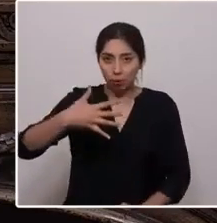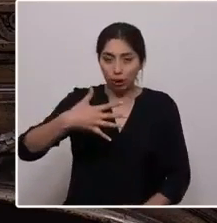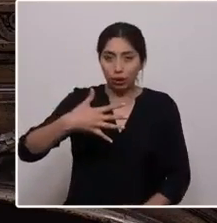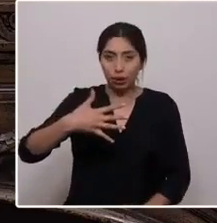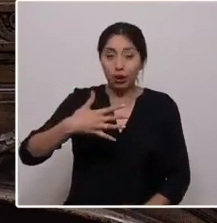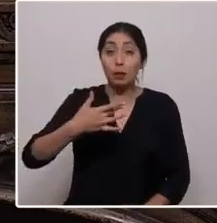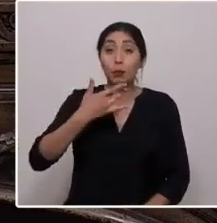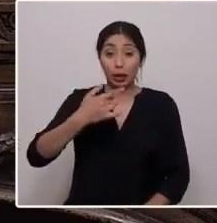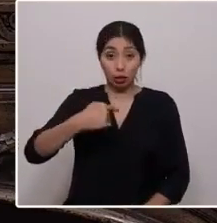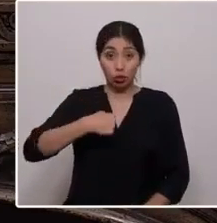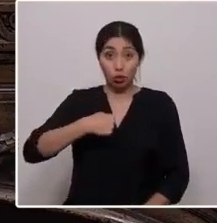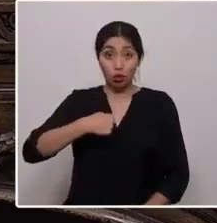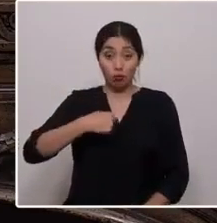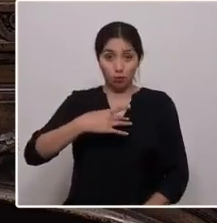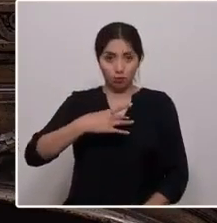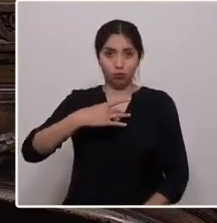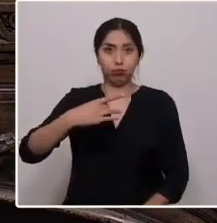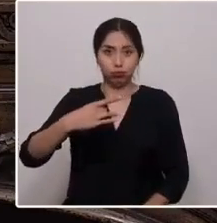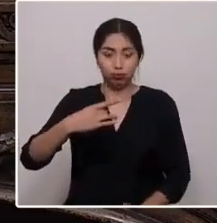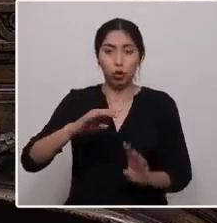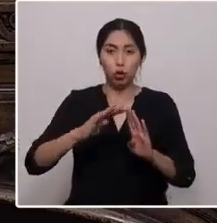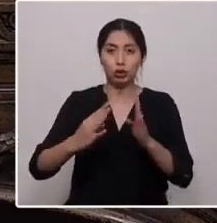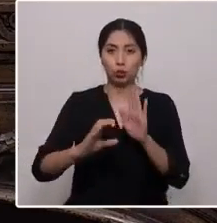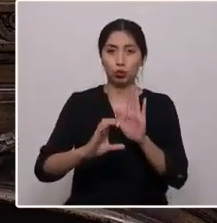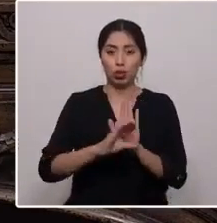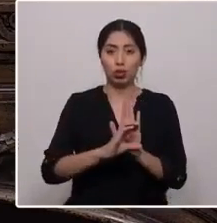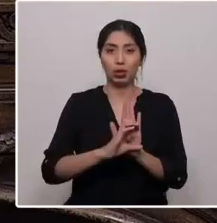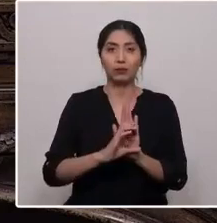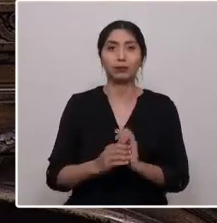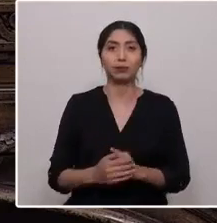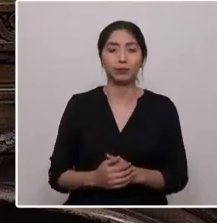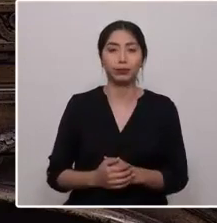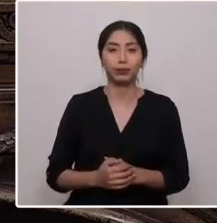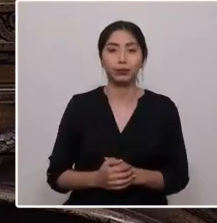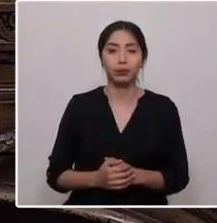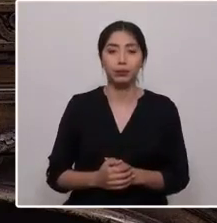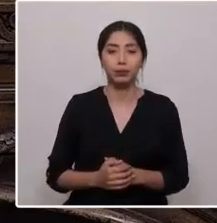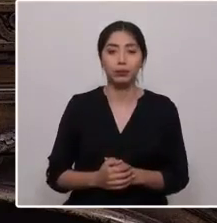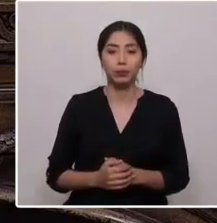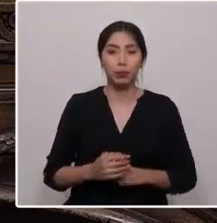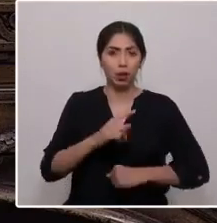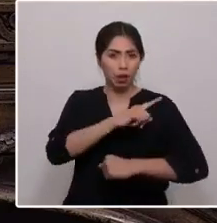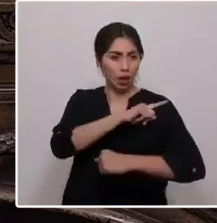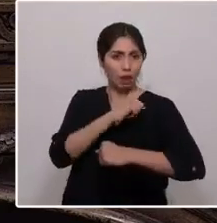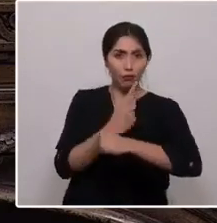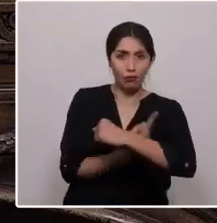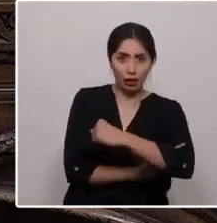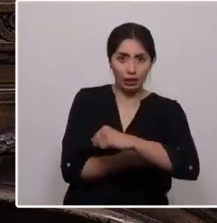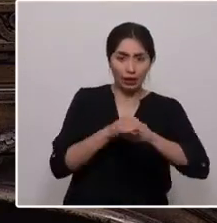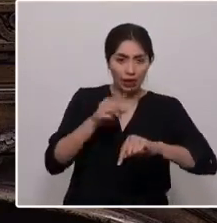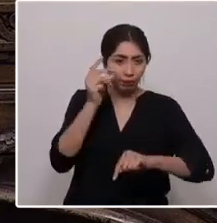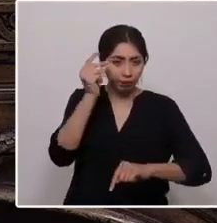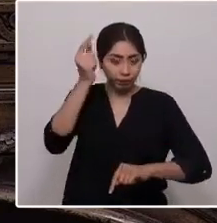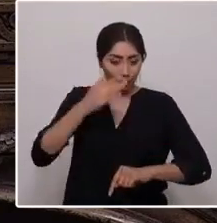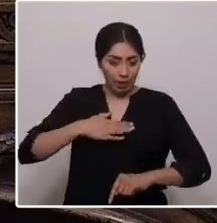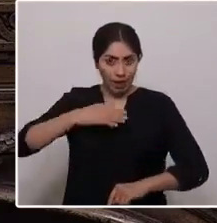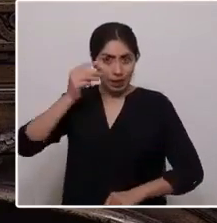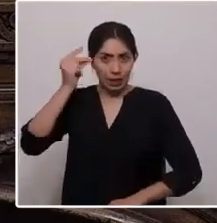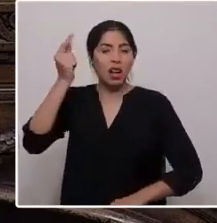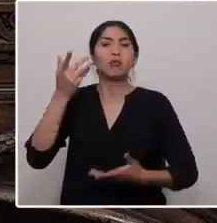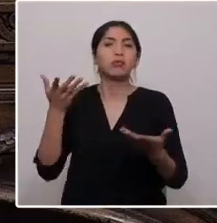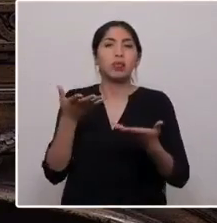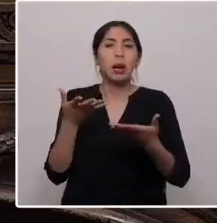sido mandatada como constituyente. La fuerza central de estas ideas está en la posibilidad